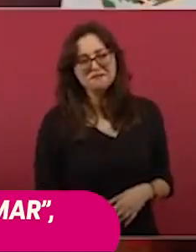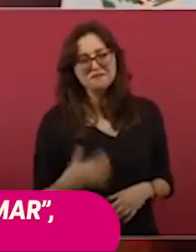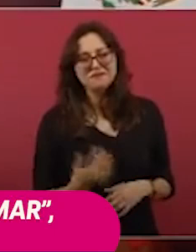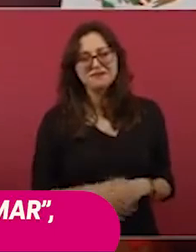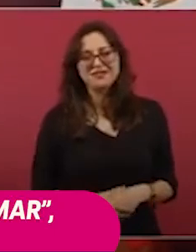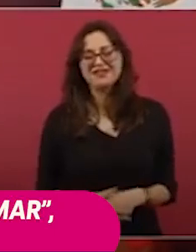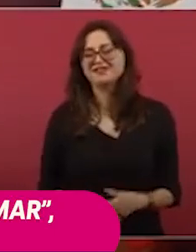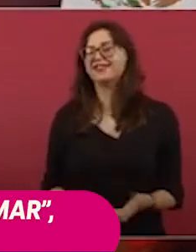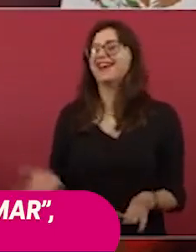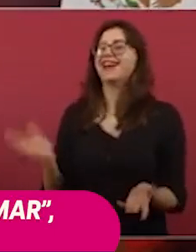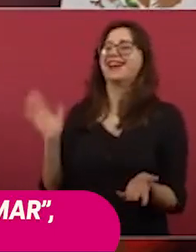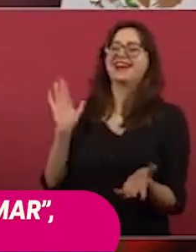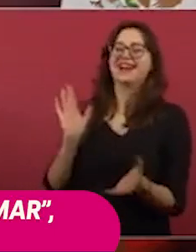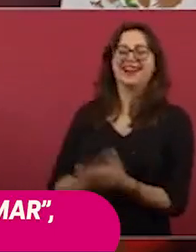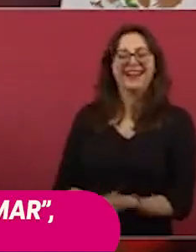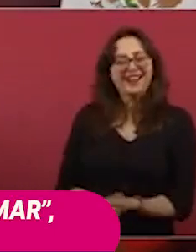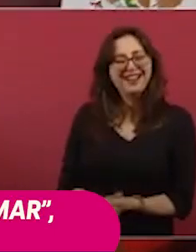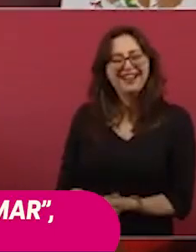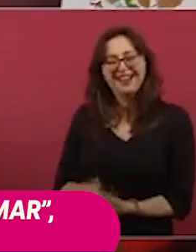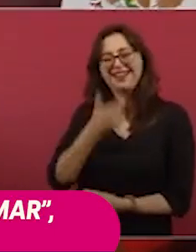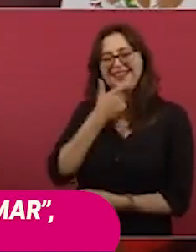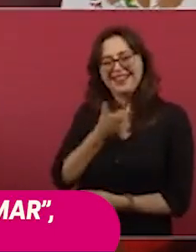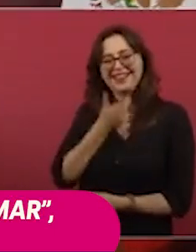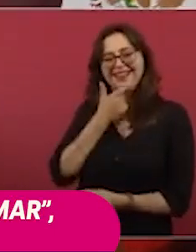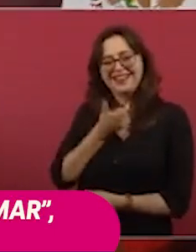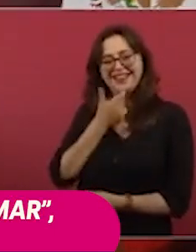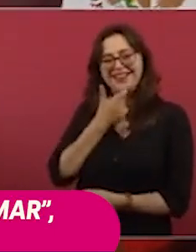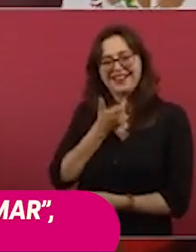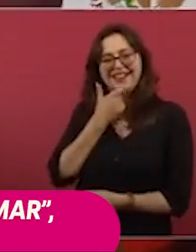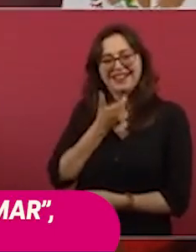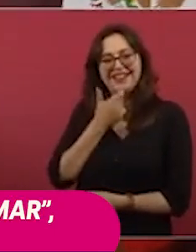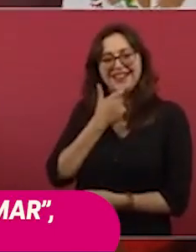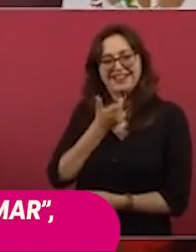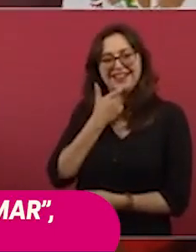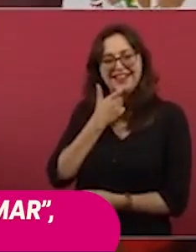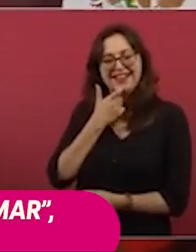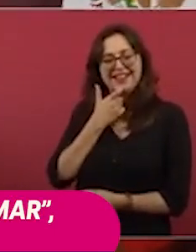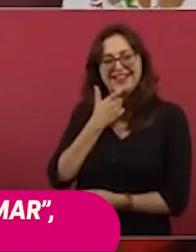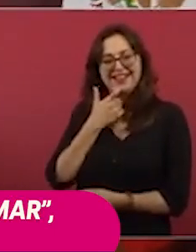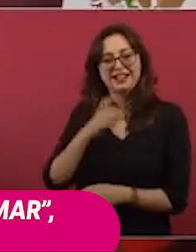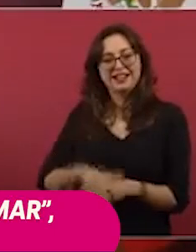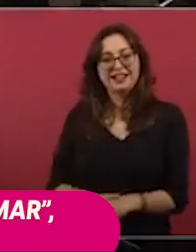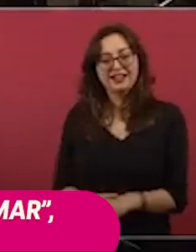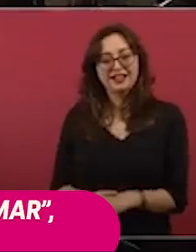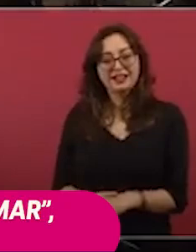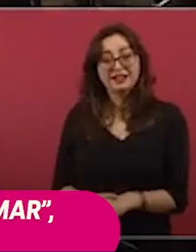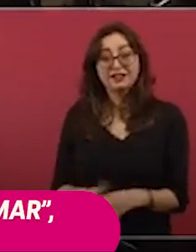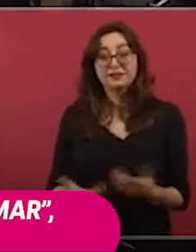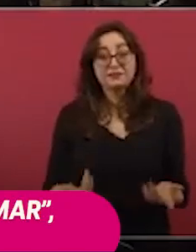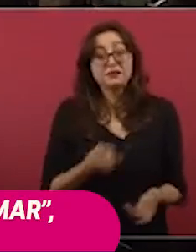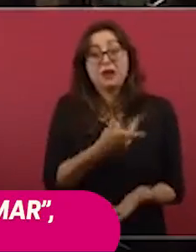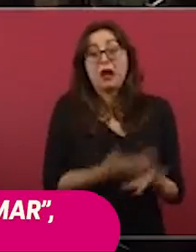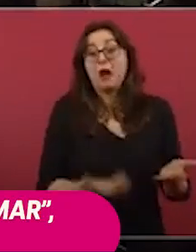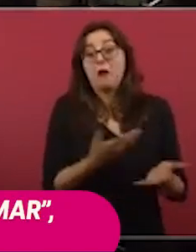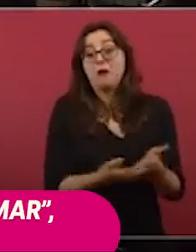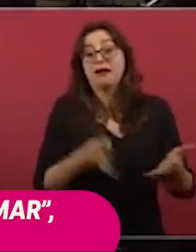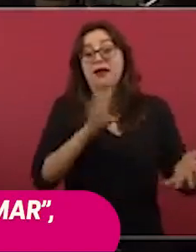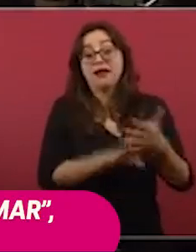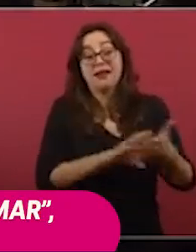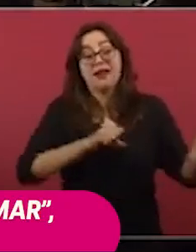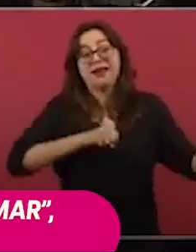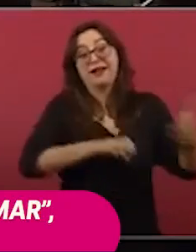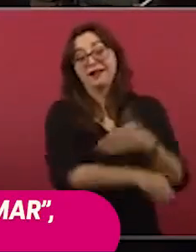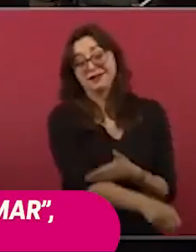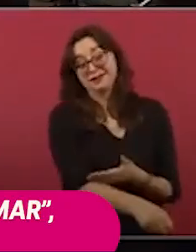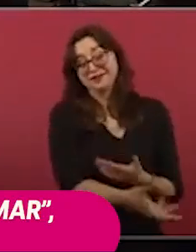No, hombre, ja, ja, ja, ja, ja, ja, el gobernador. Imagínense este pobre hombre ahora, allá en